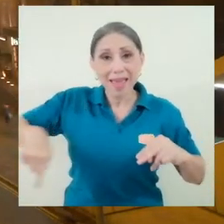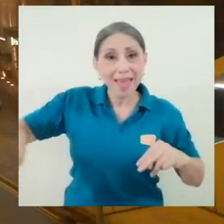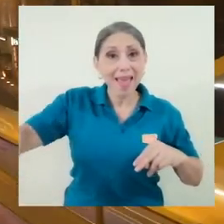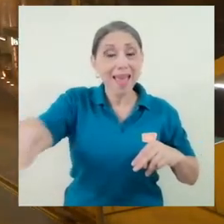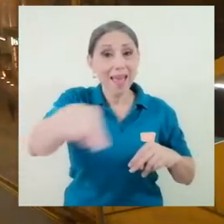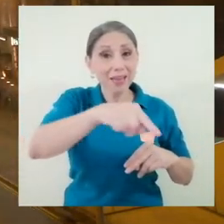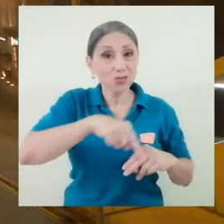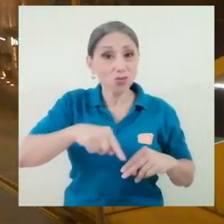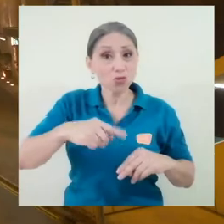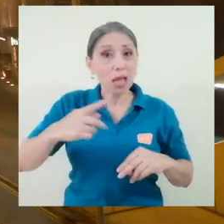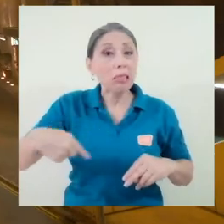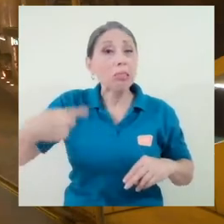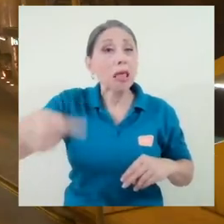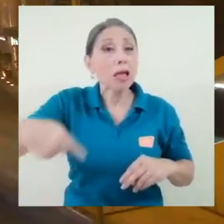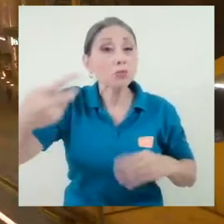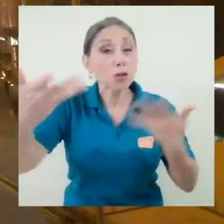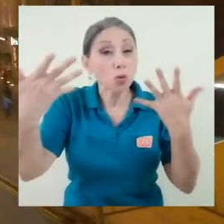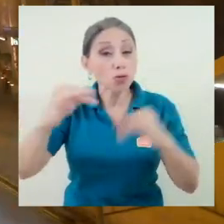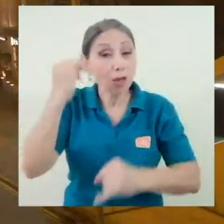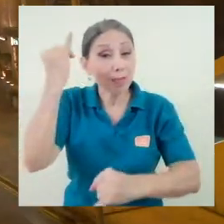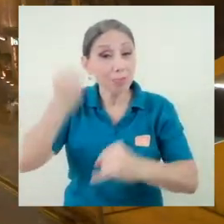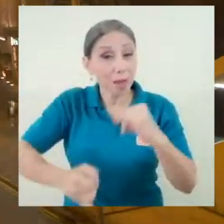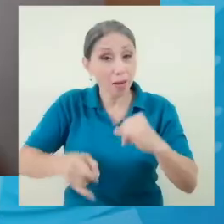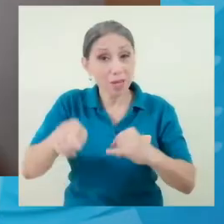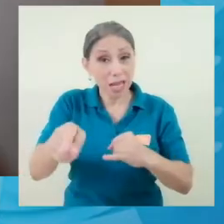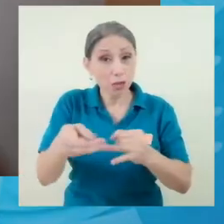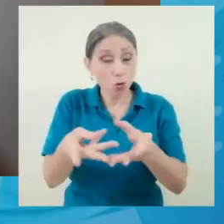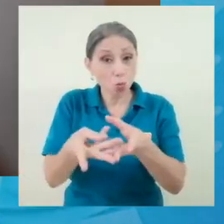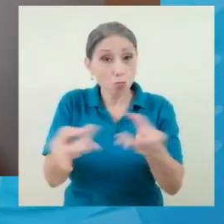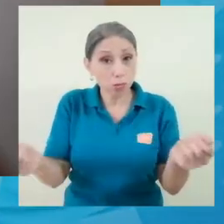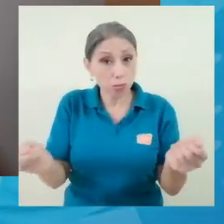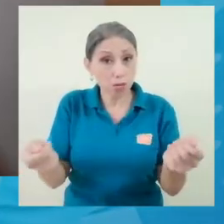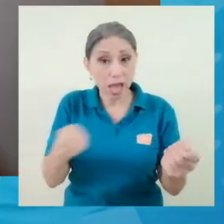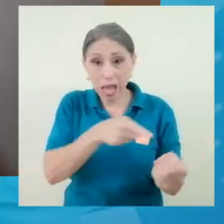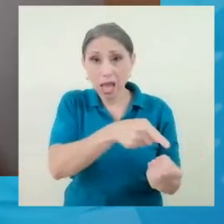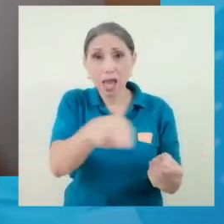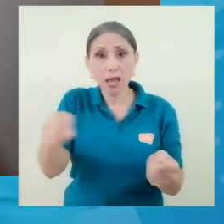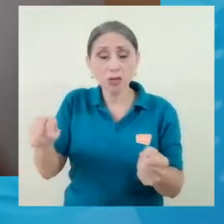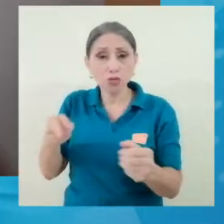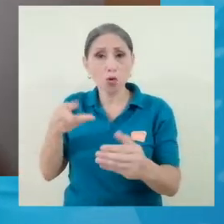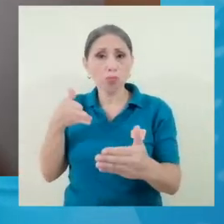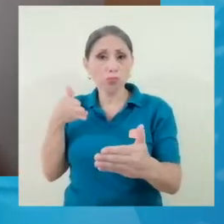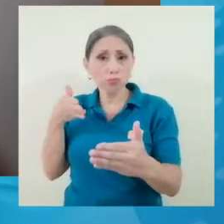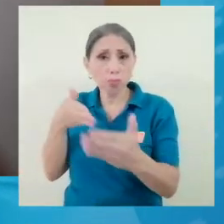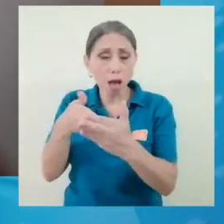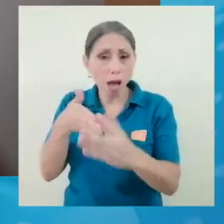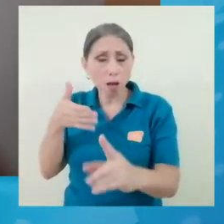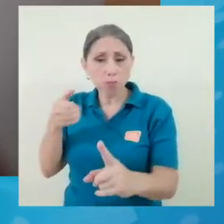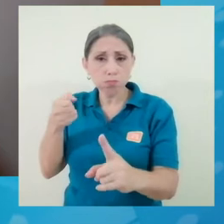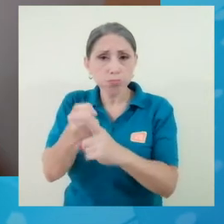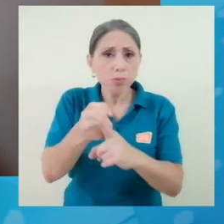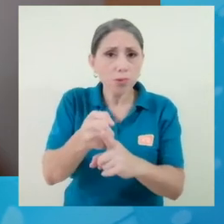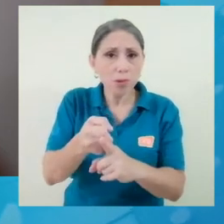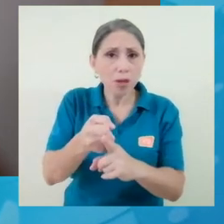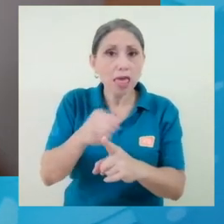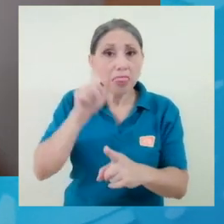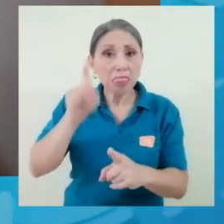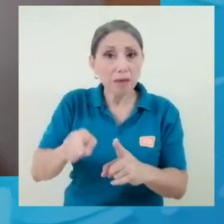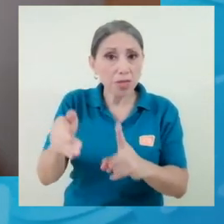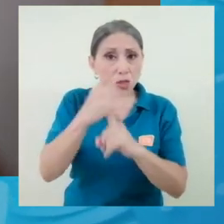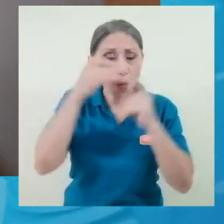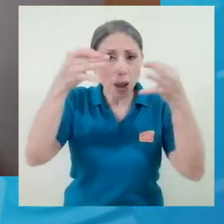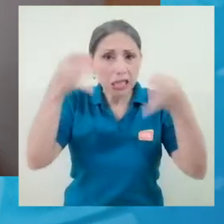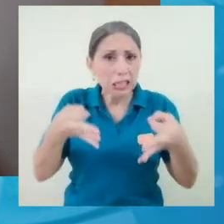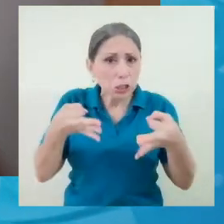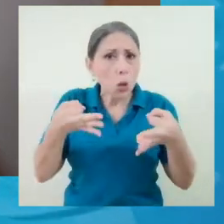van a verse afectados una vez que podamos salir poco a poco de toda esta situación, van a tener que tomarse ciertas